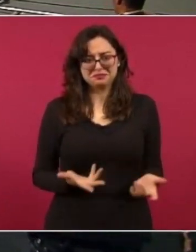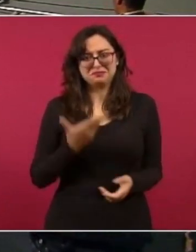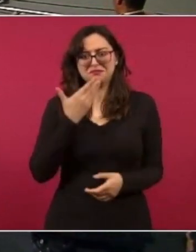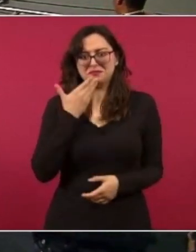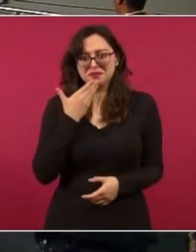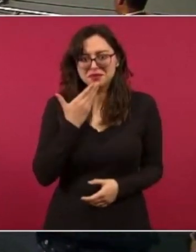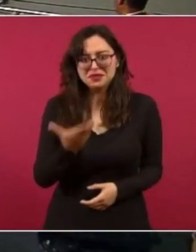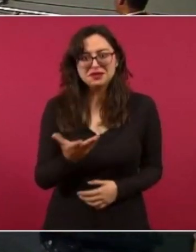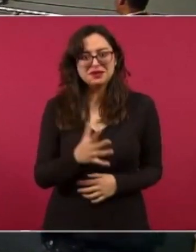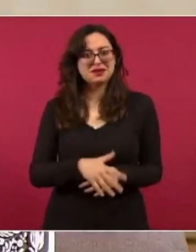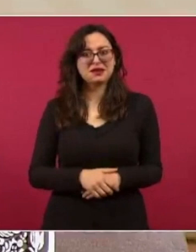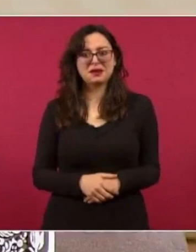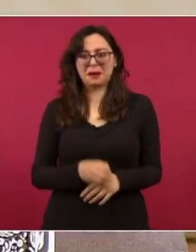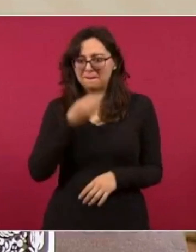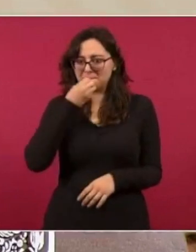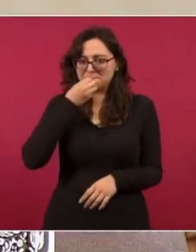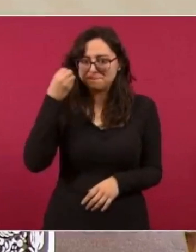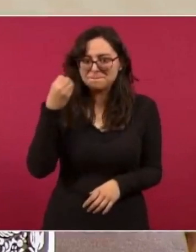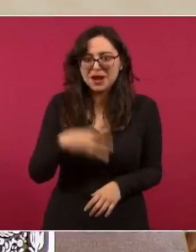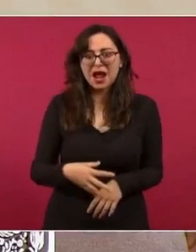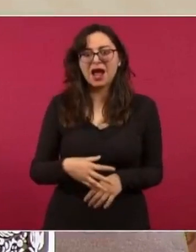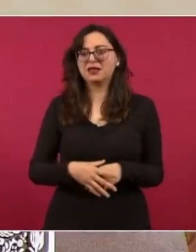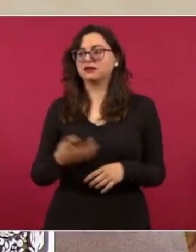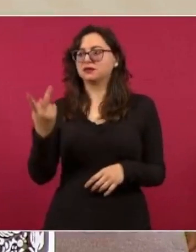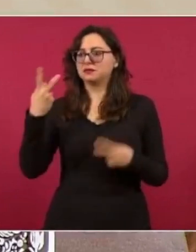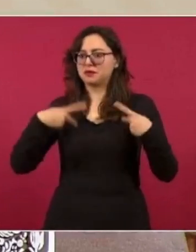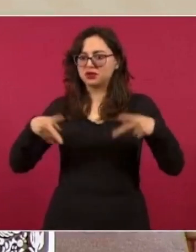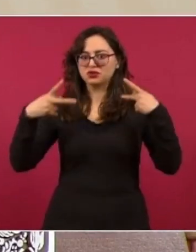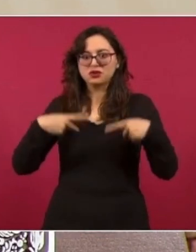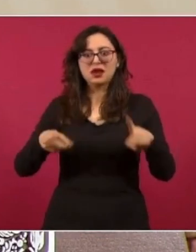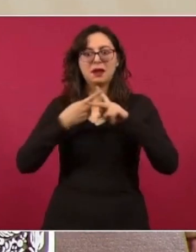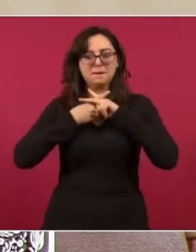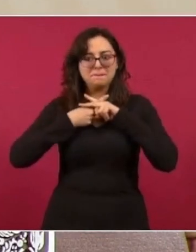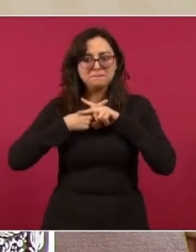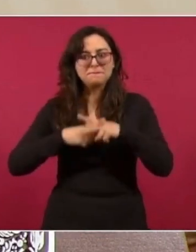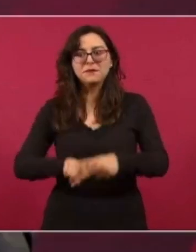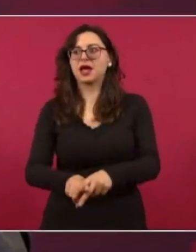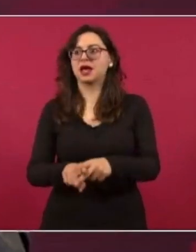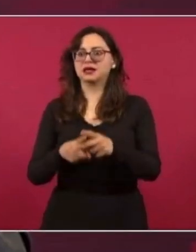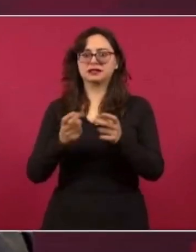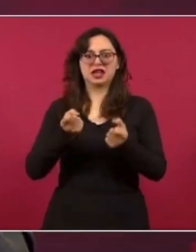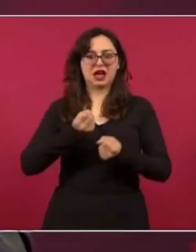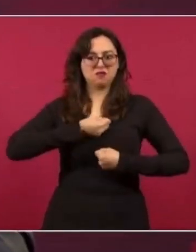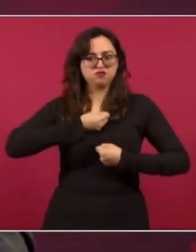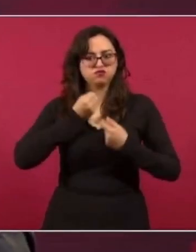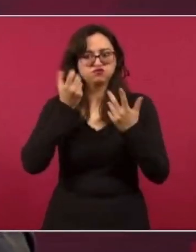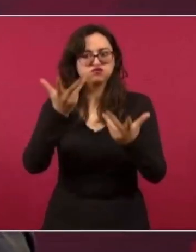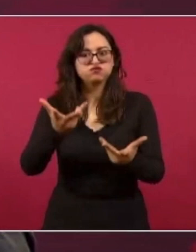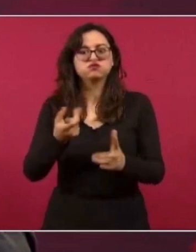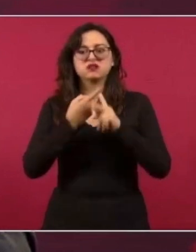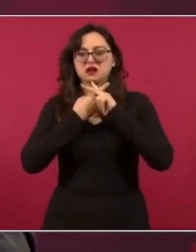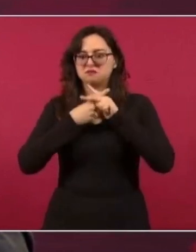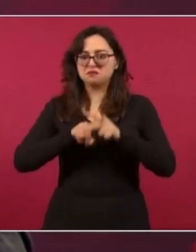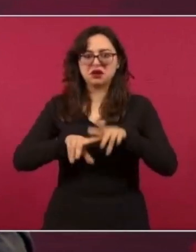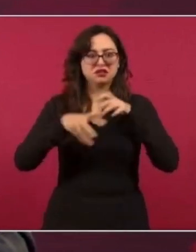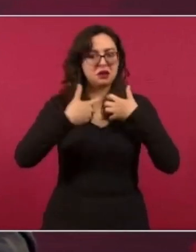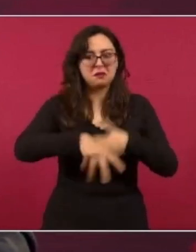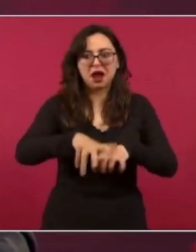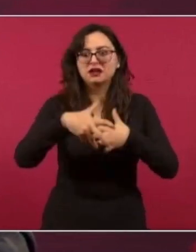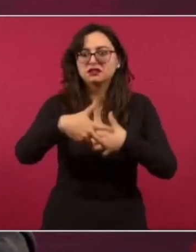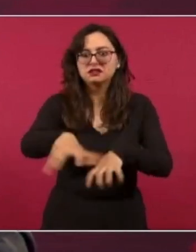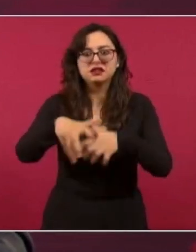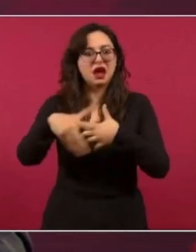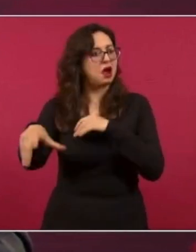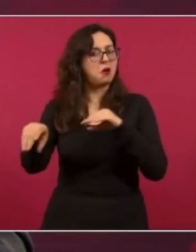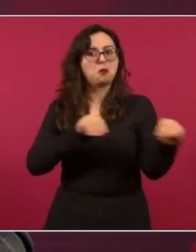que la gente se manifieste, que los del domingo que marcharon,